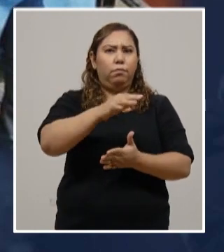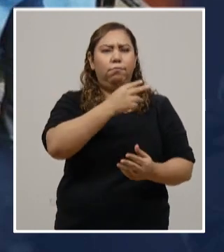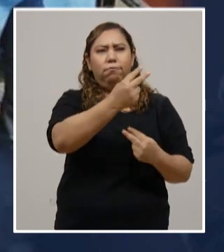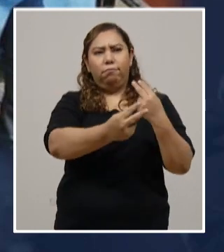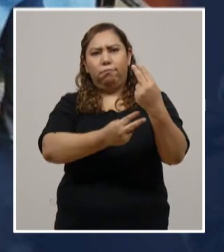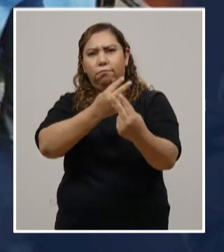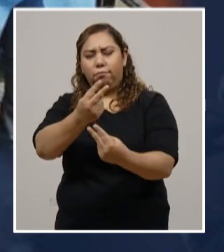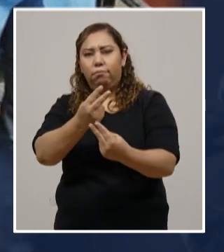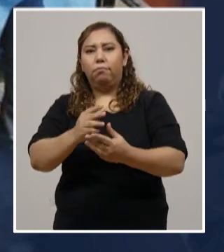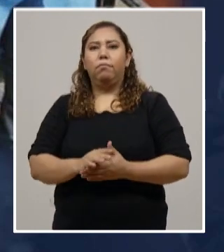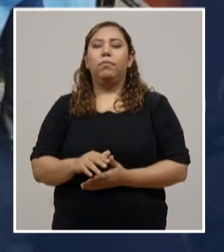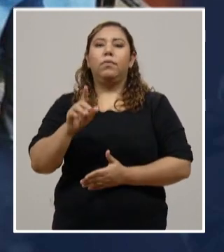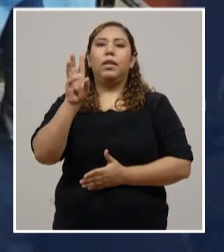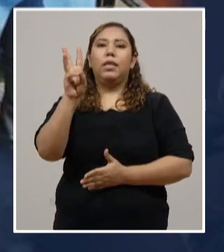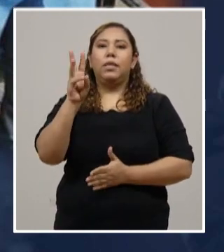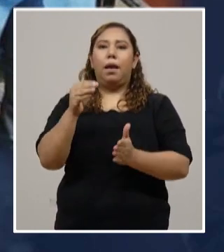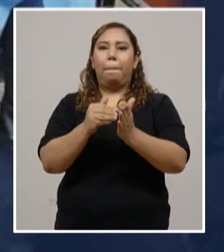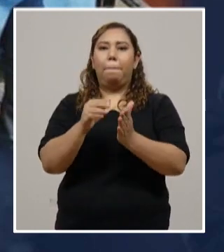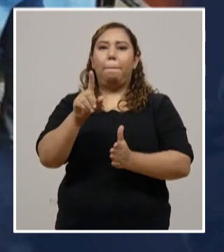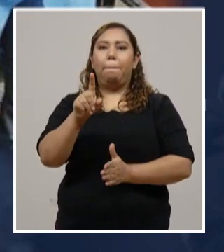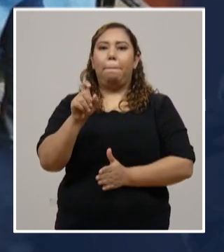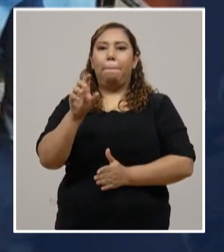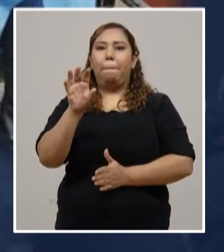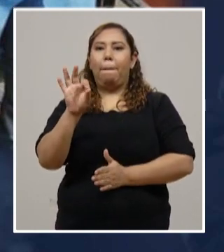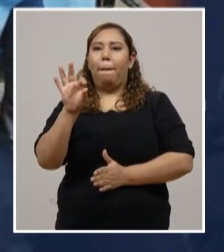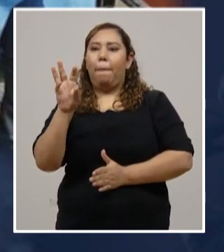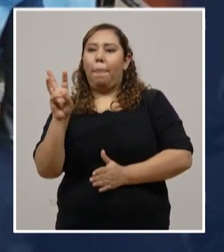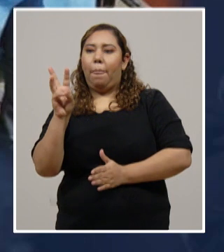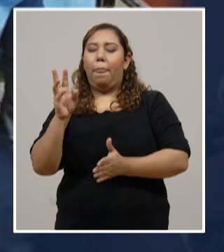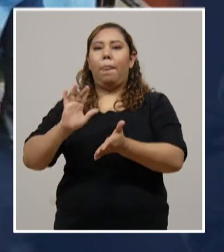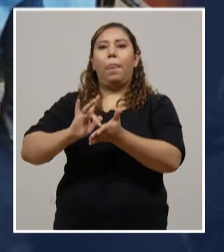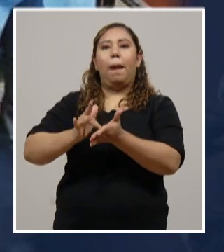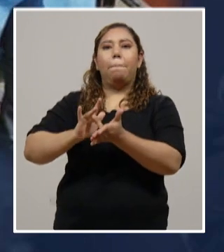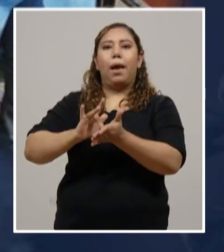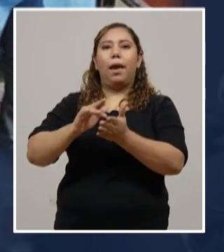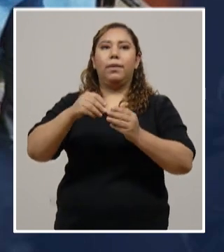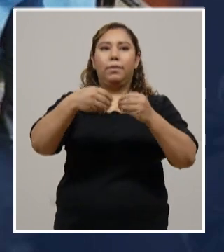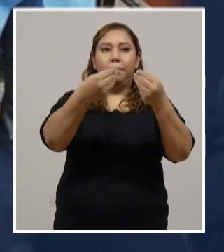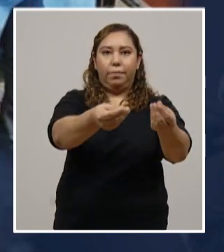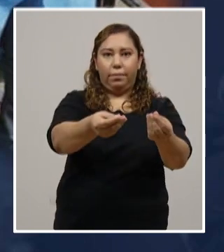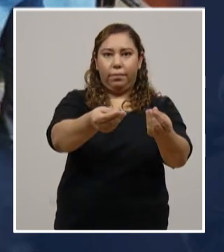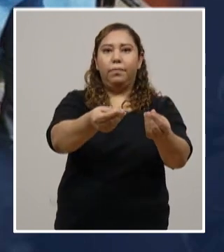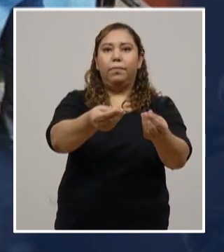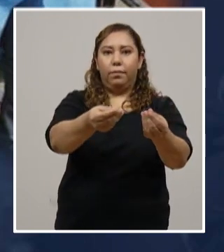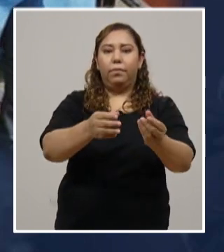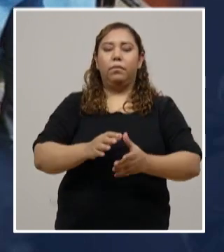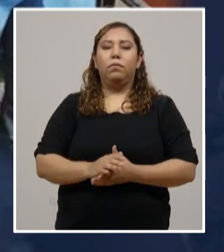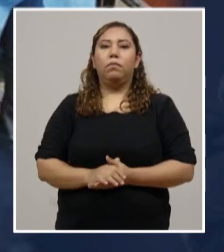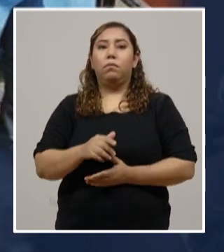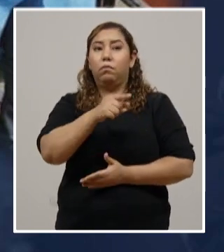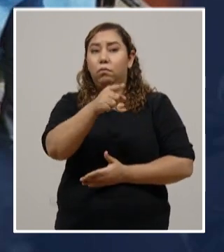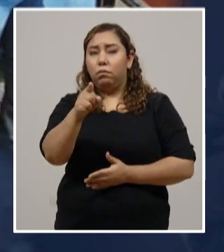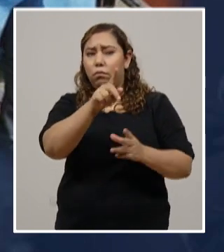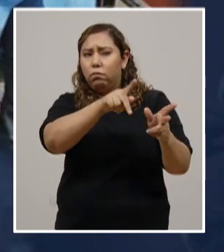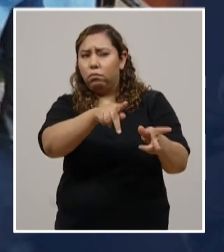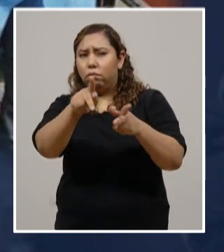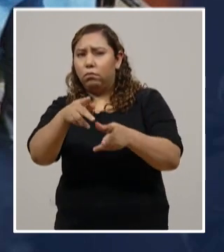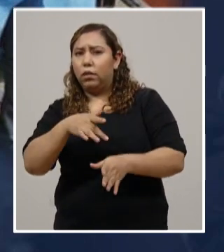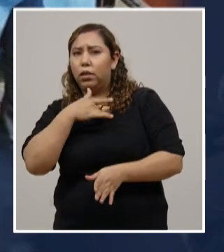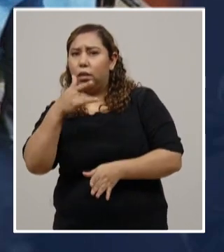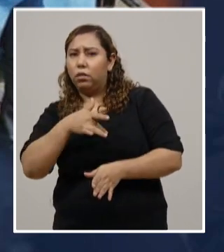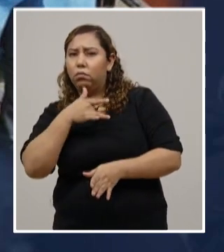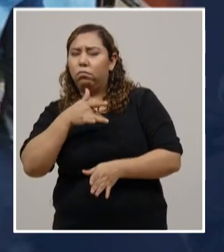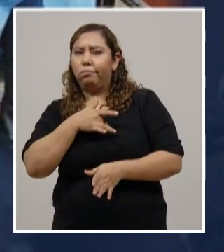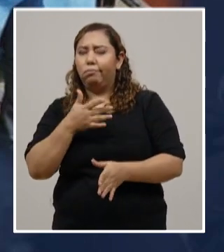6,196 tratamientos maíz a personas que presentan sintomatología compatible o